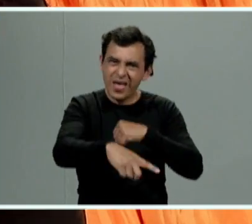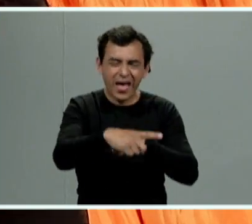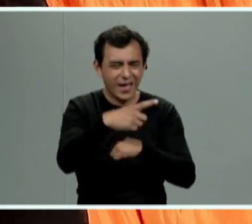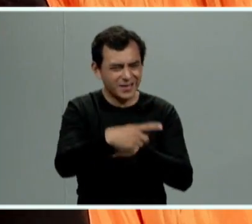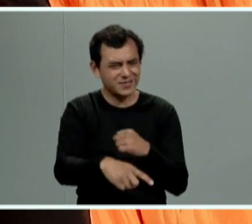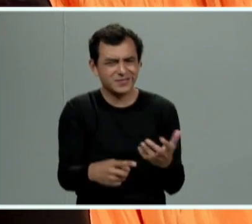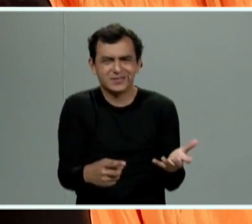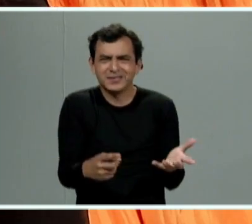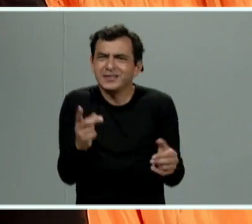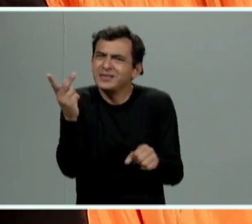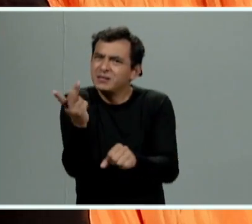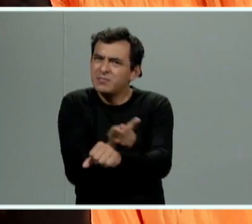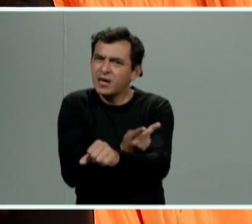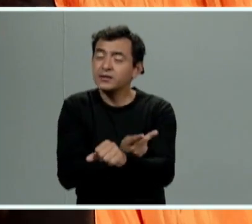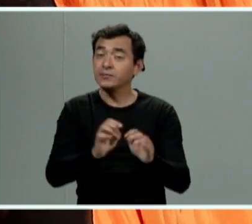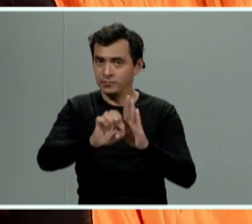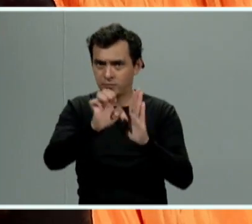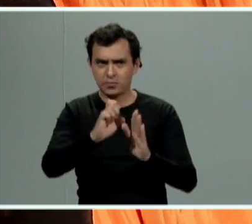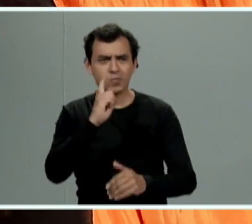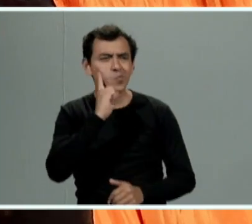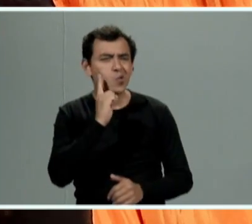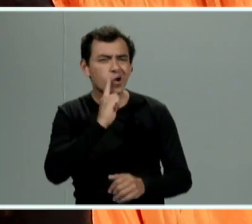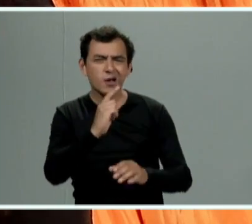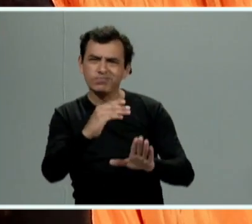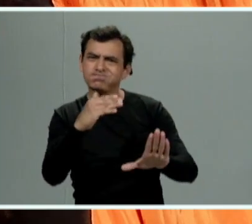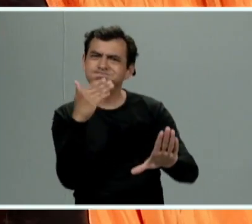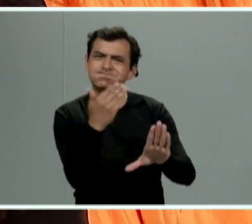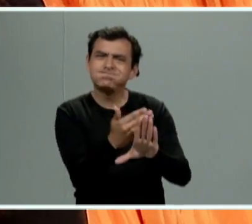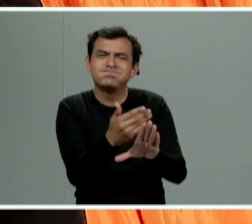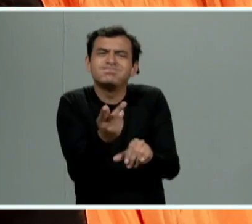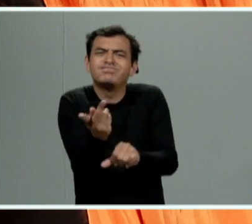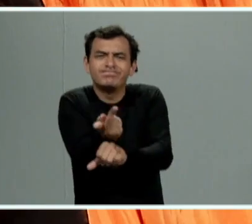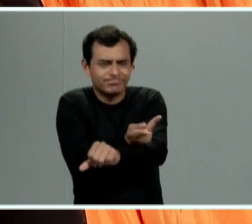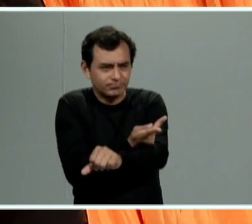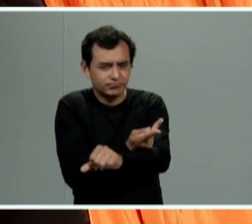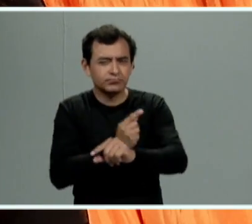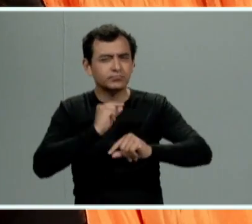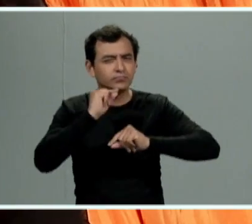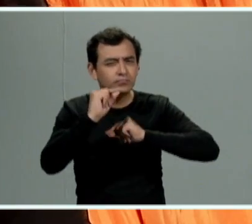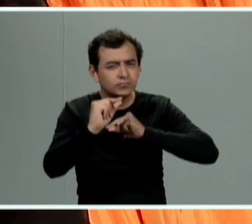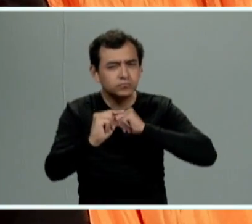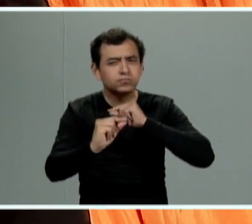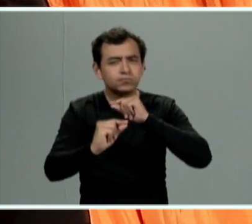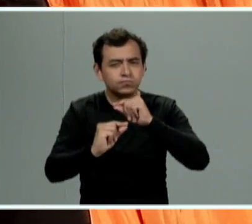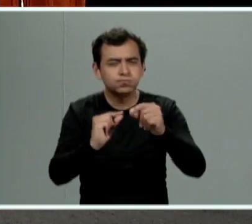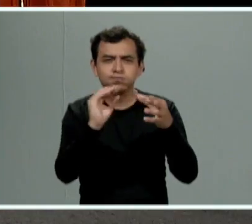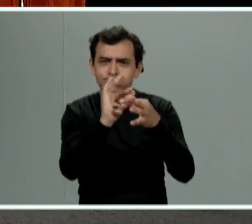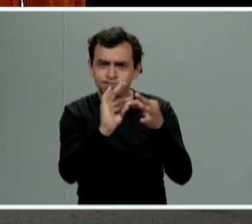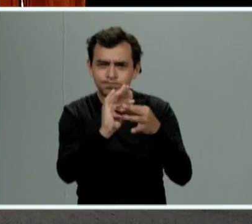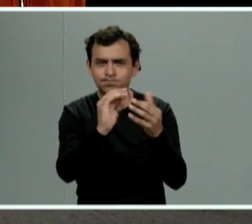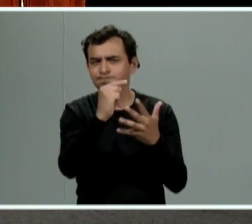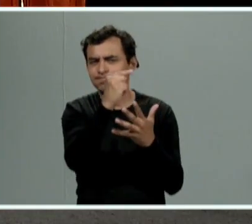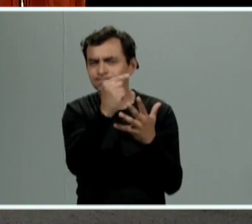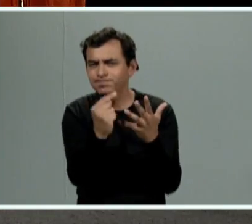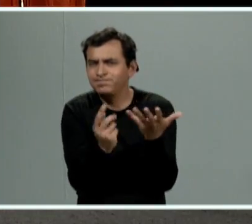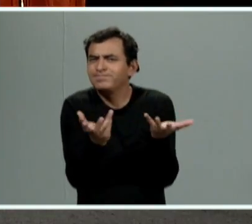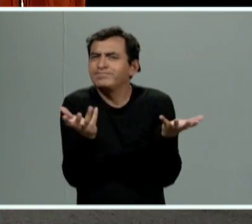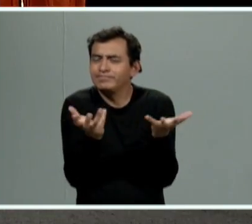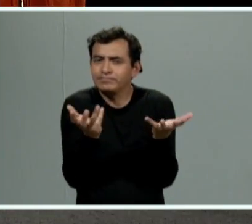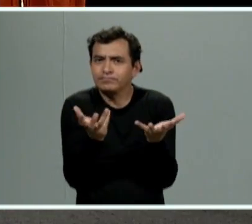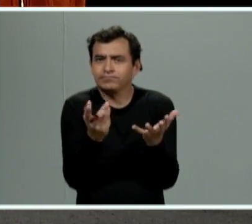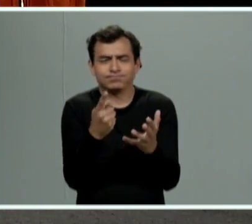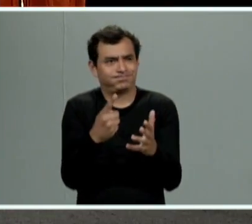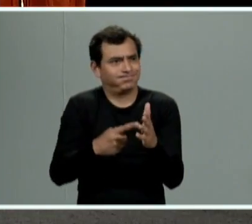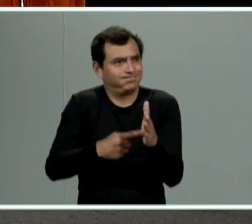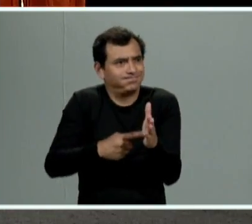física que pasa cuando una mujer es violentada en este caso queremos llevar paso por paso cuando somos violentadas de entrada el shock